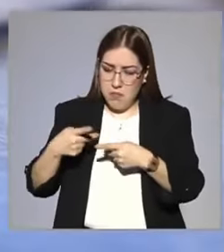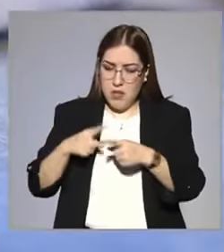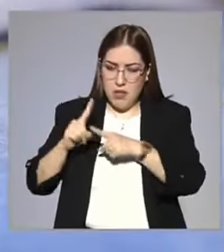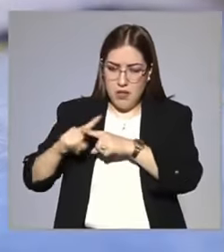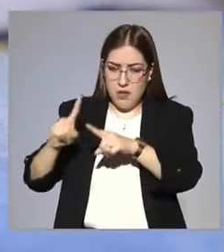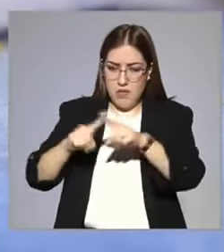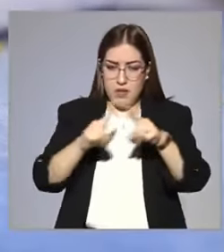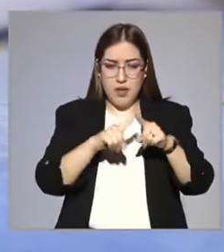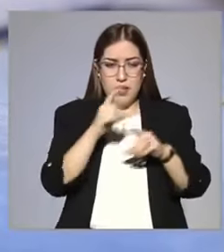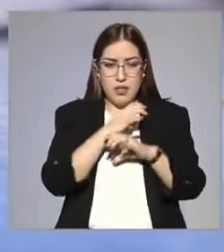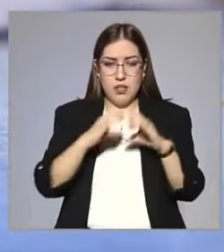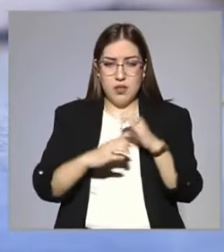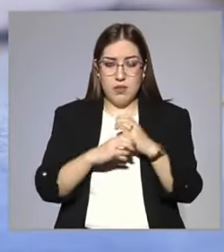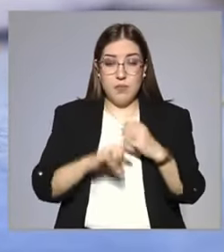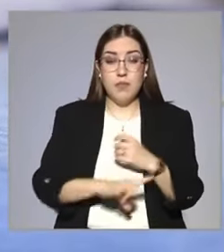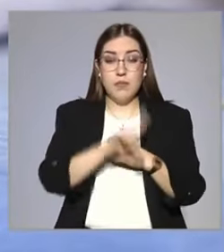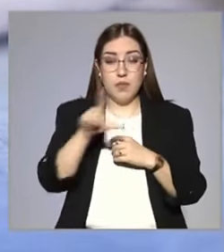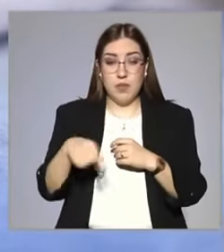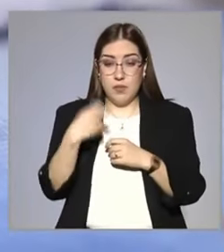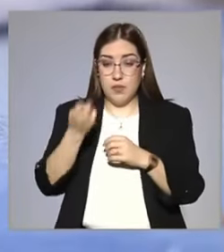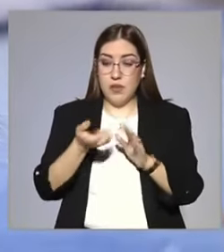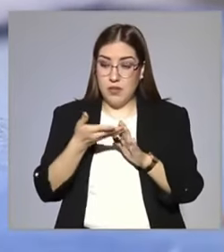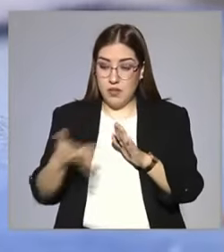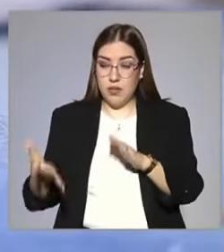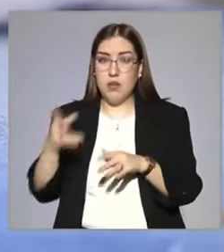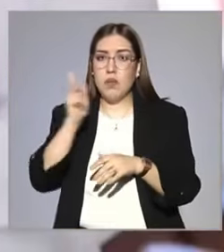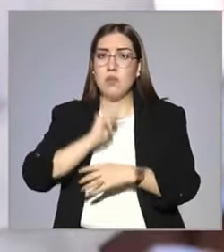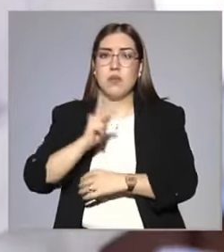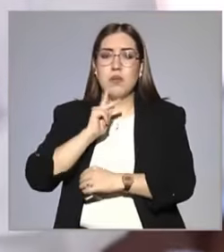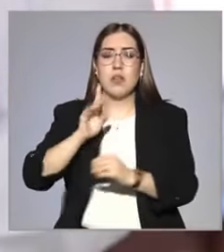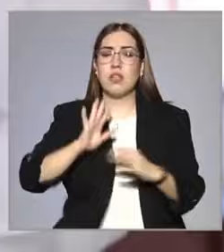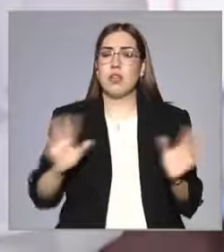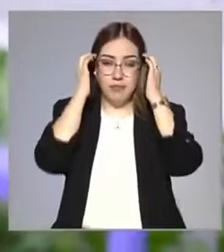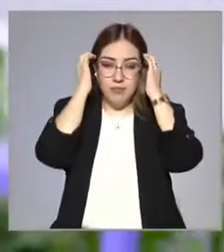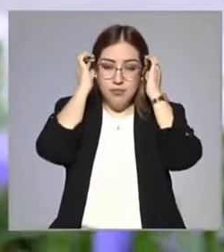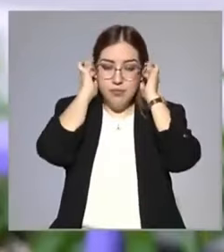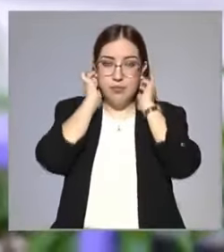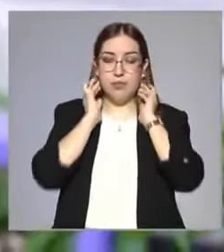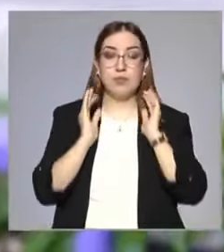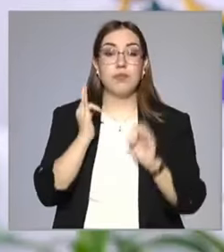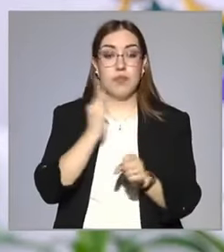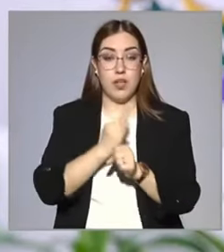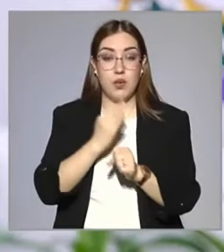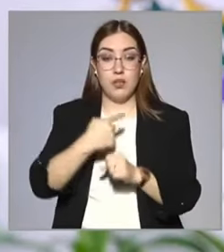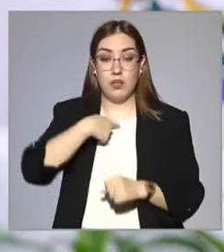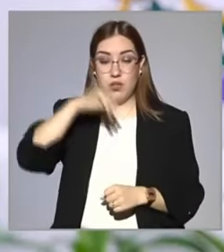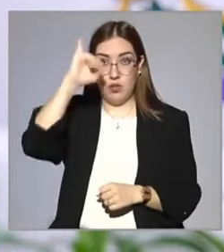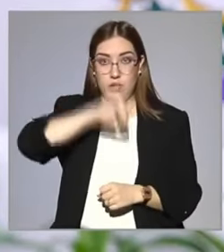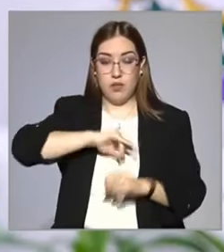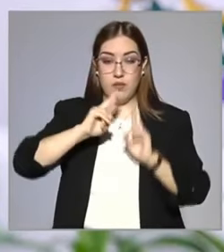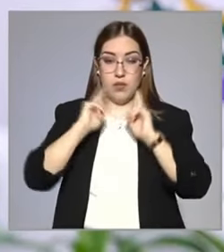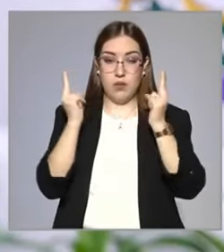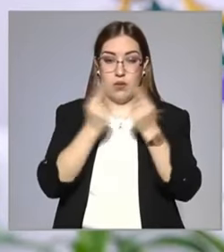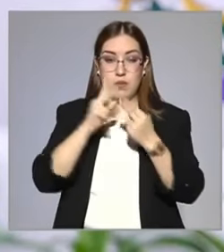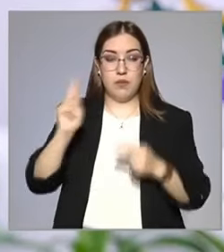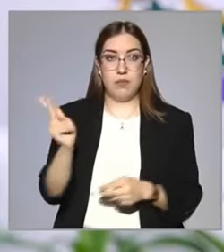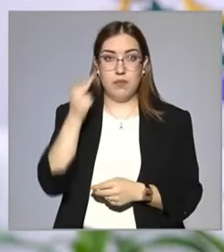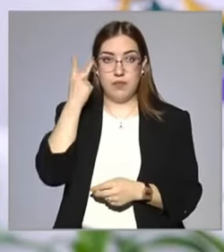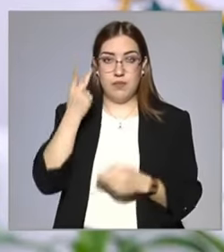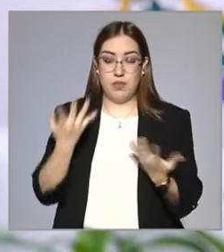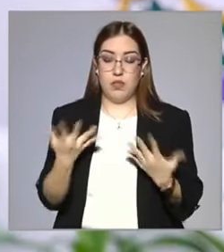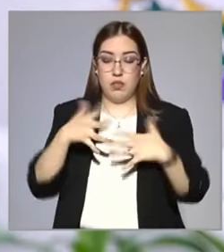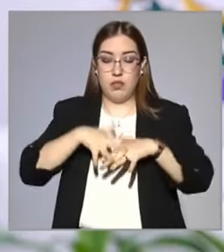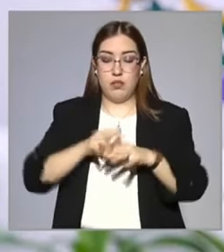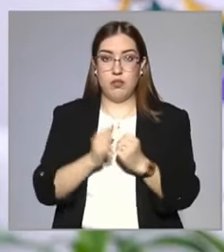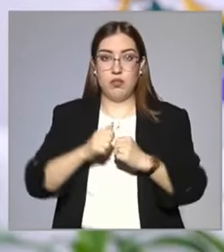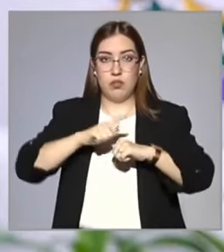que posteriormente darán paso a la formación de medicamentos, a la conformación de medicamentos. Realmente soy jefa de la unidad politécnica de integración social,